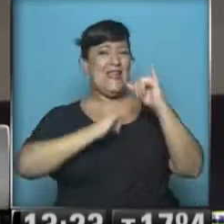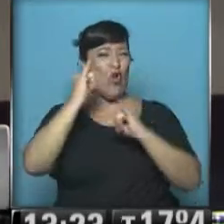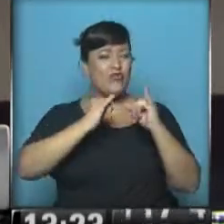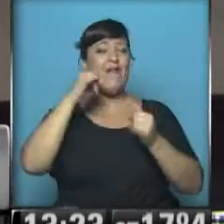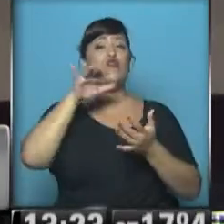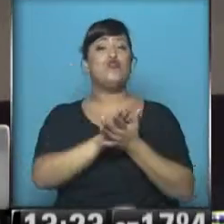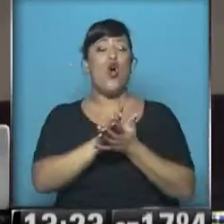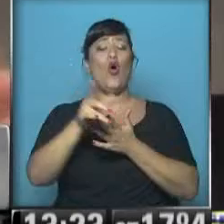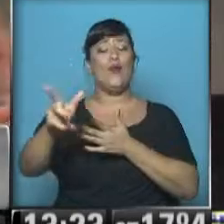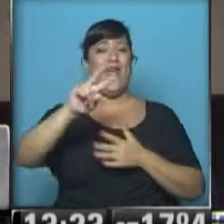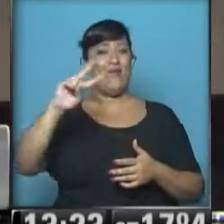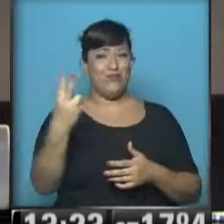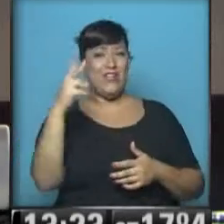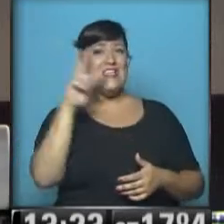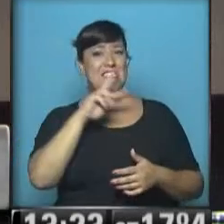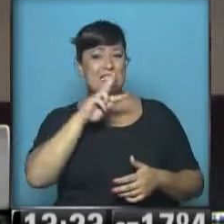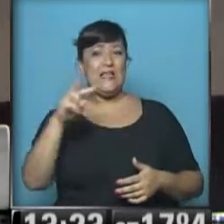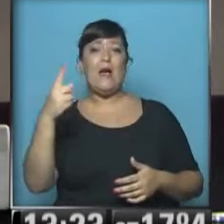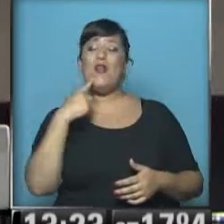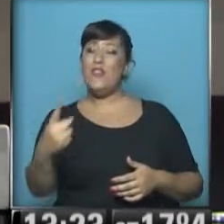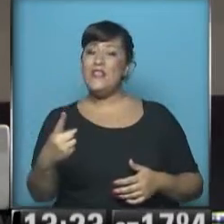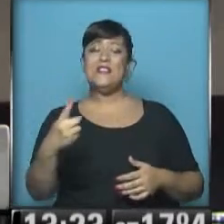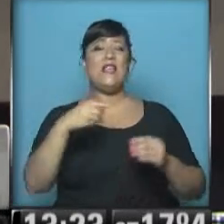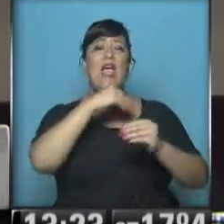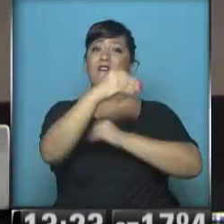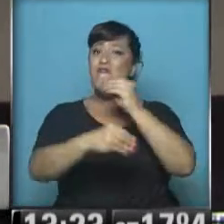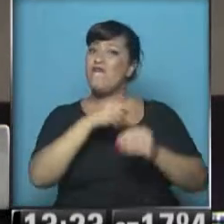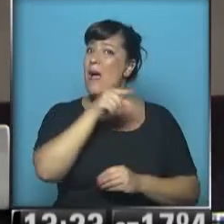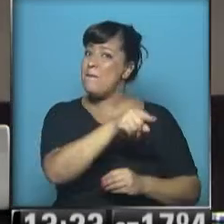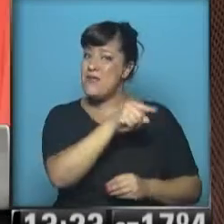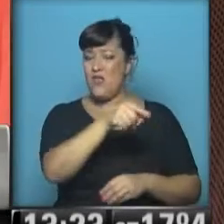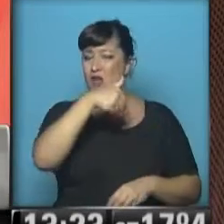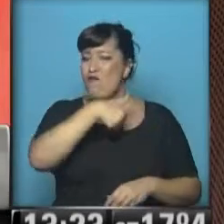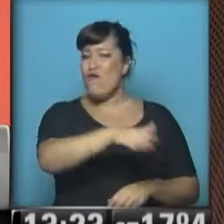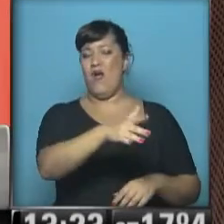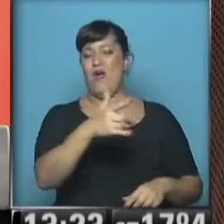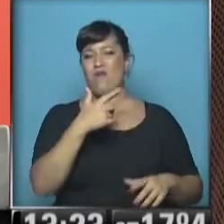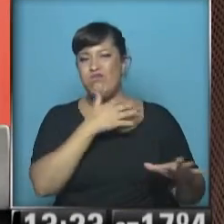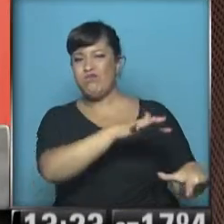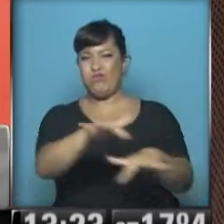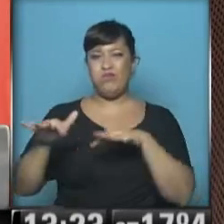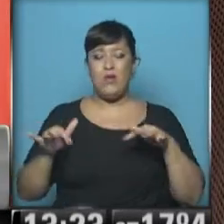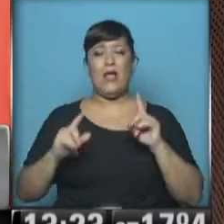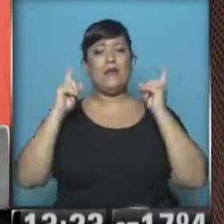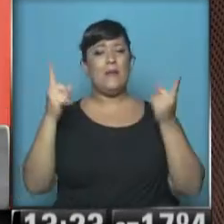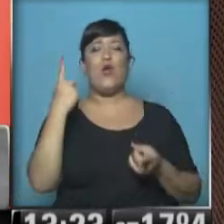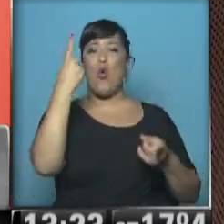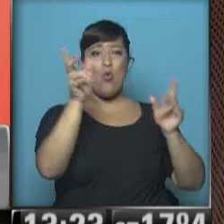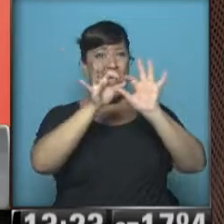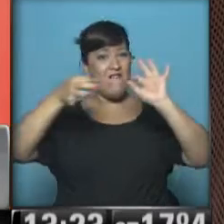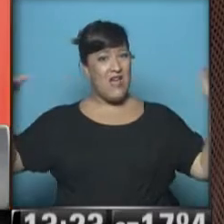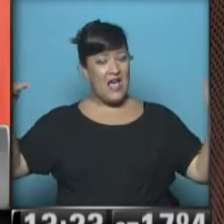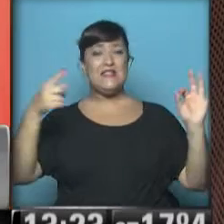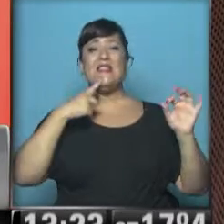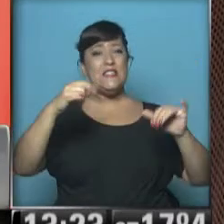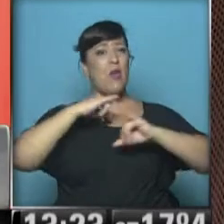la información dice que el círculo se cierra sobre su círculo íntimo. Y permítime usar una de las frases que aparece como parte de